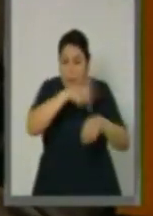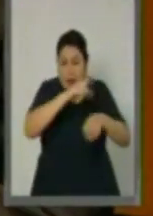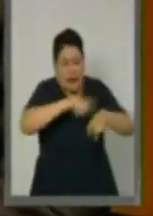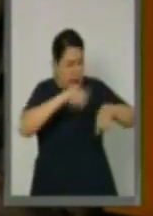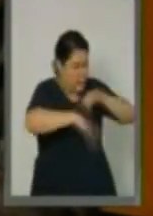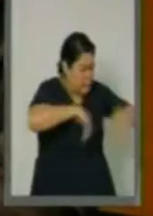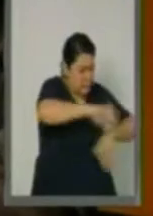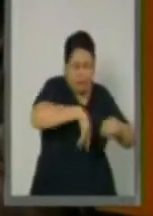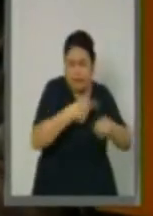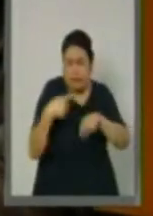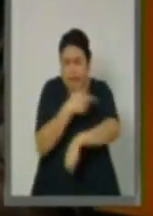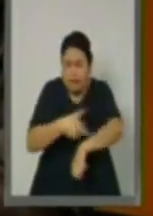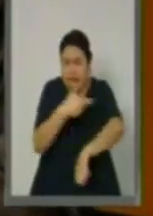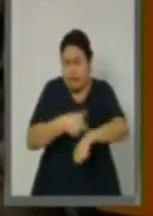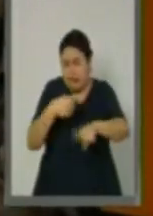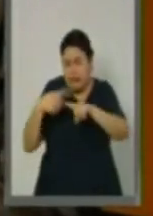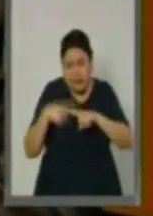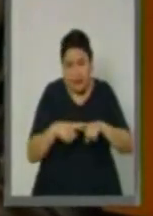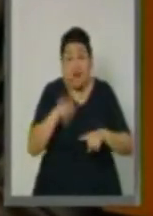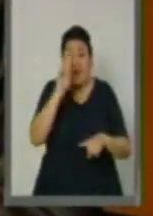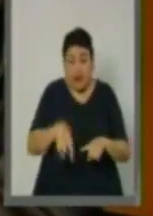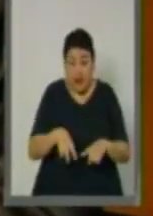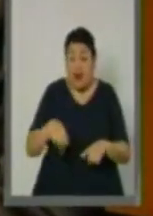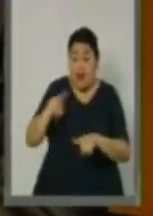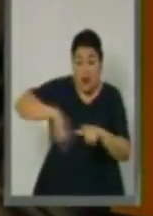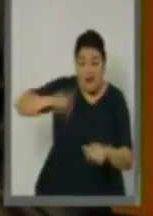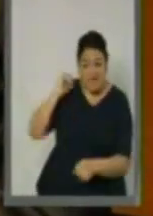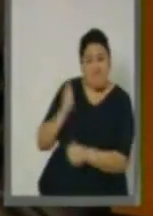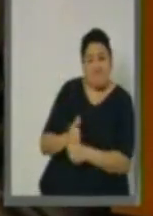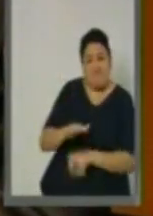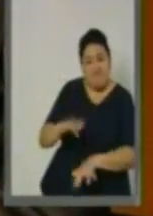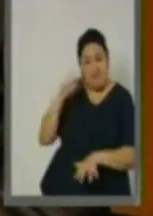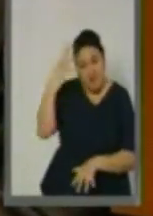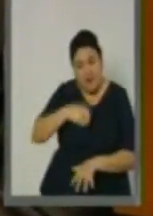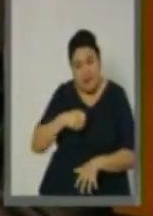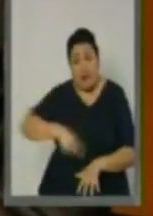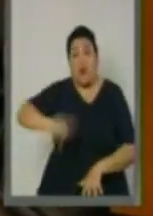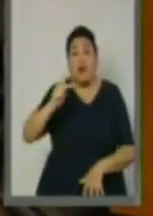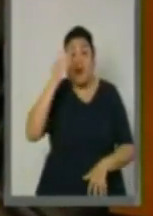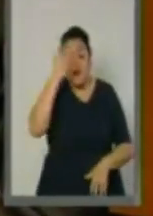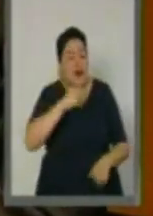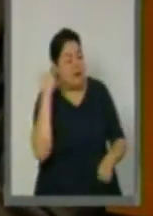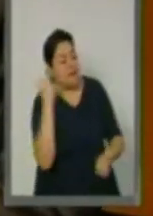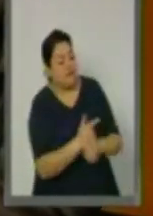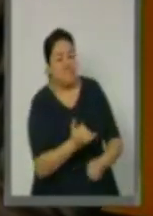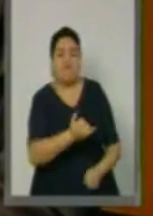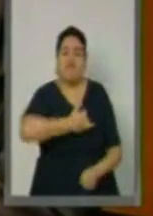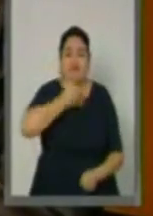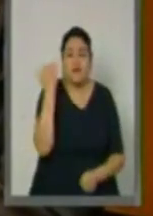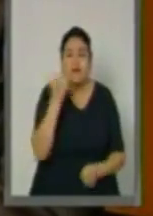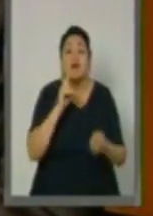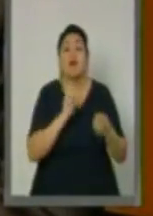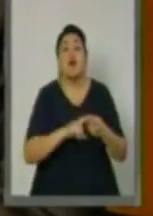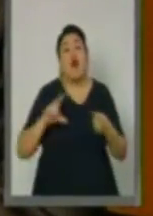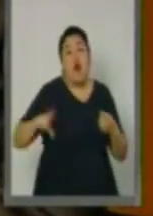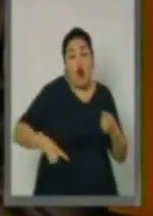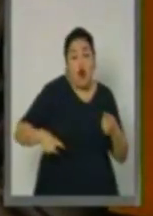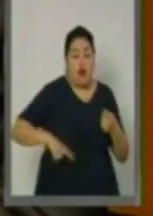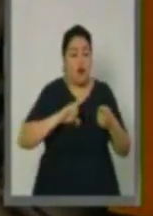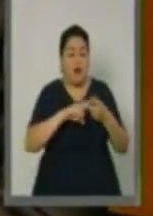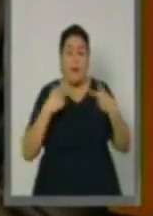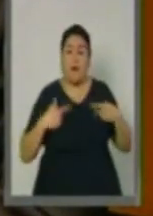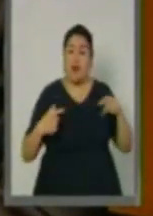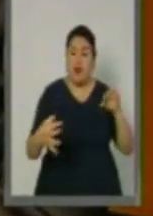Pero también se evidenciaron fallas en la organización y vinculación entre las autoridades y la